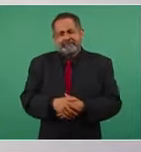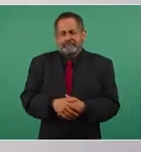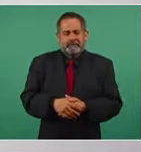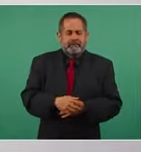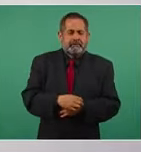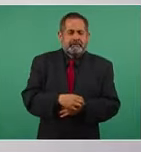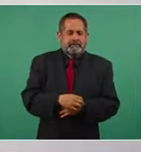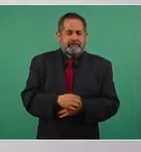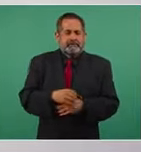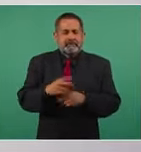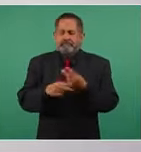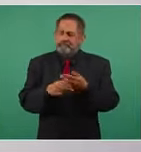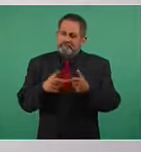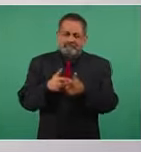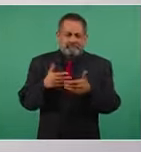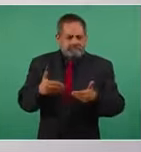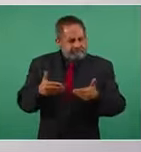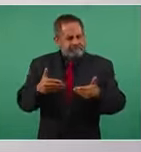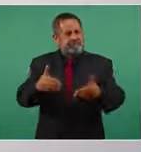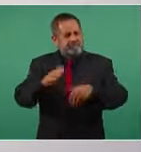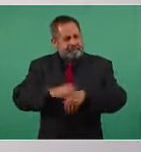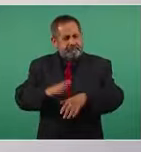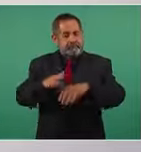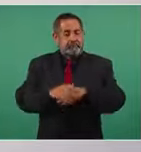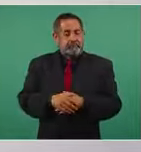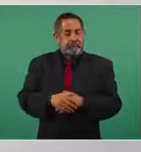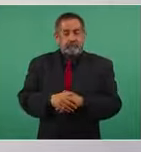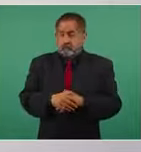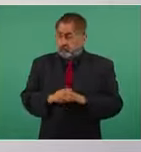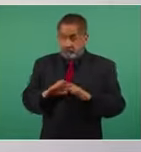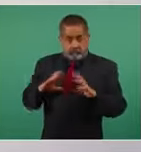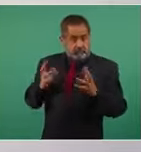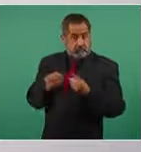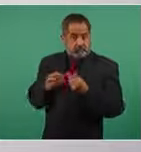y vamos hacia adelante y además con todo